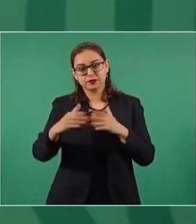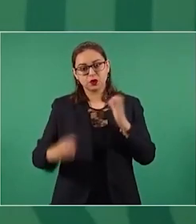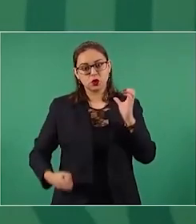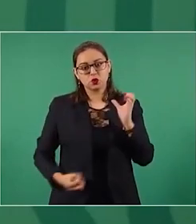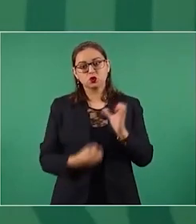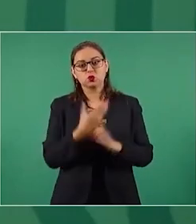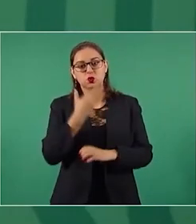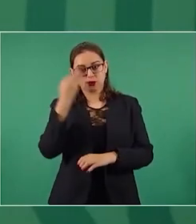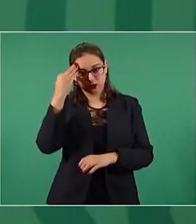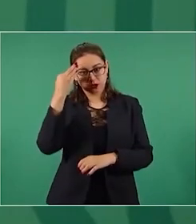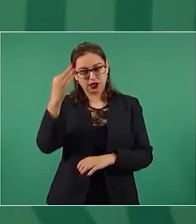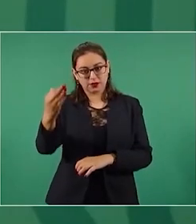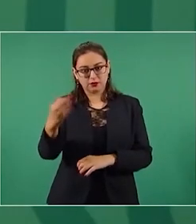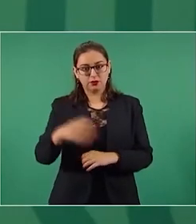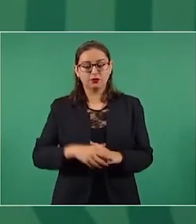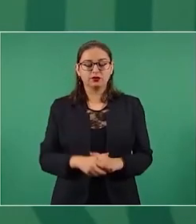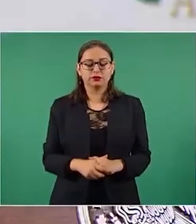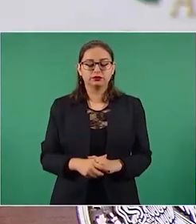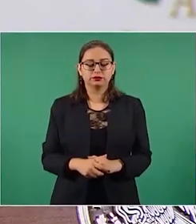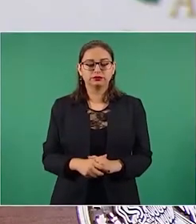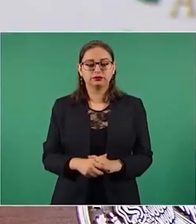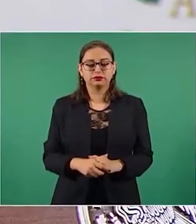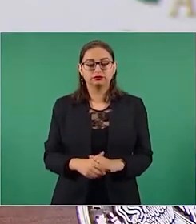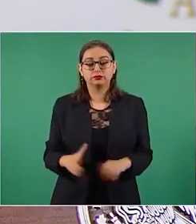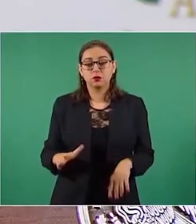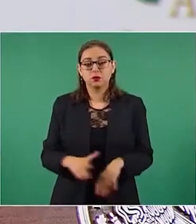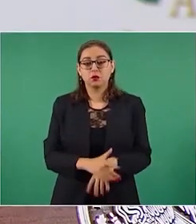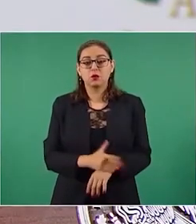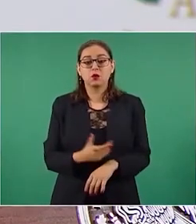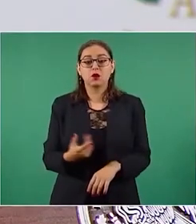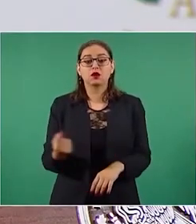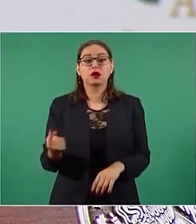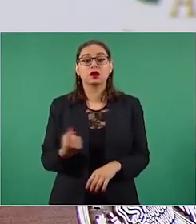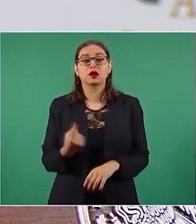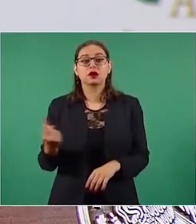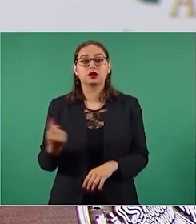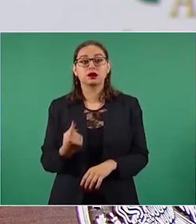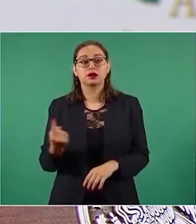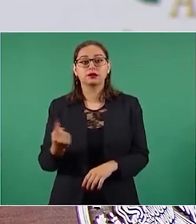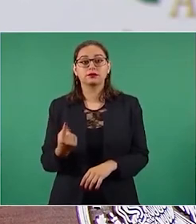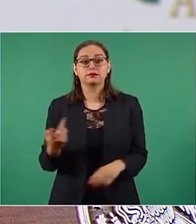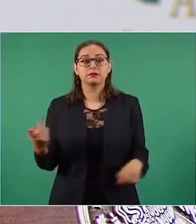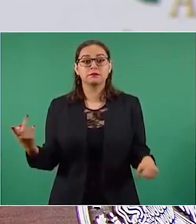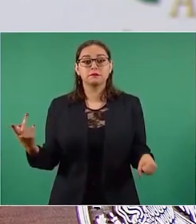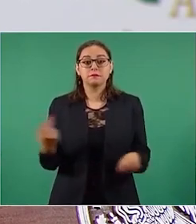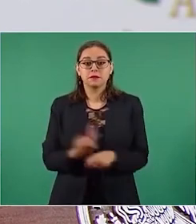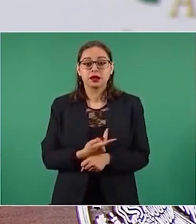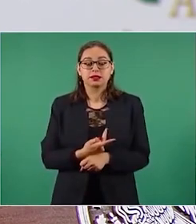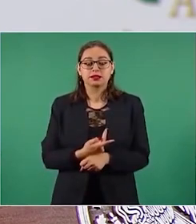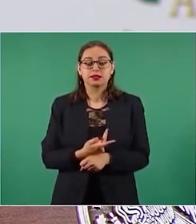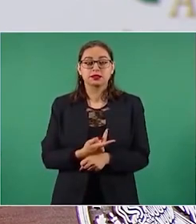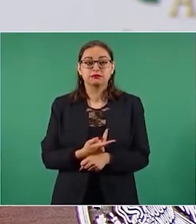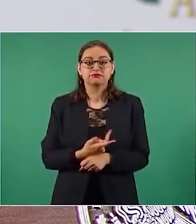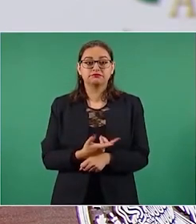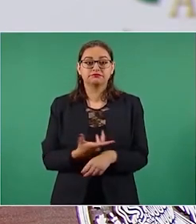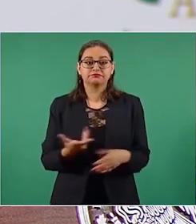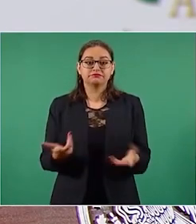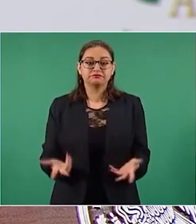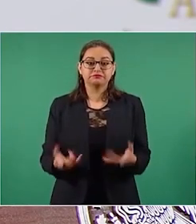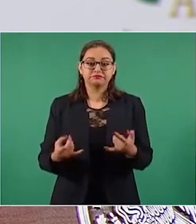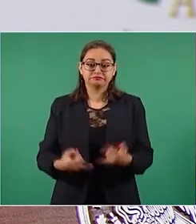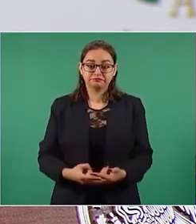porque históricamente se